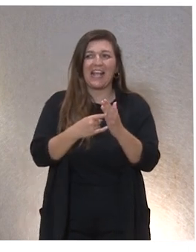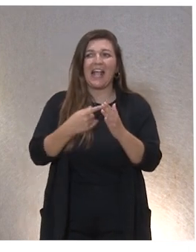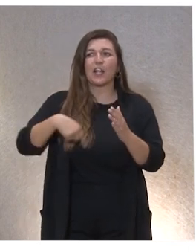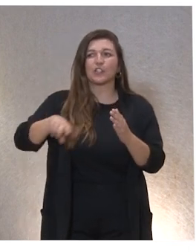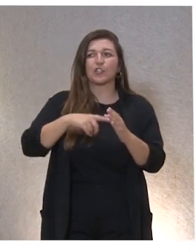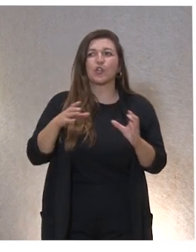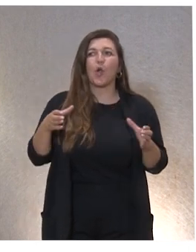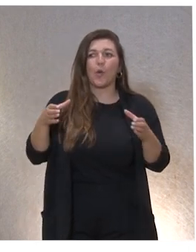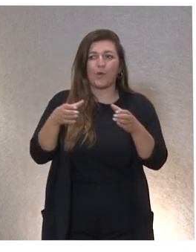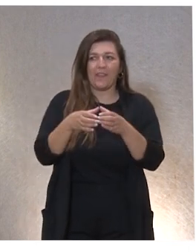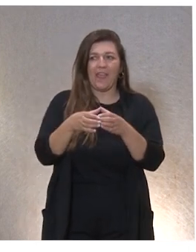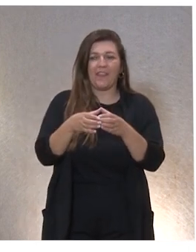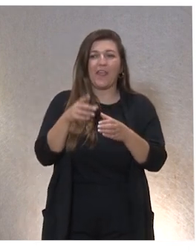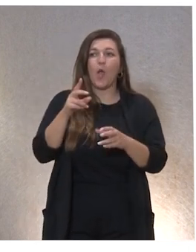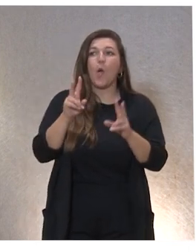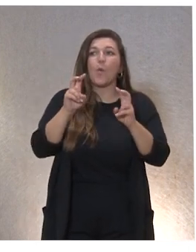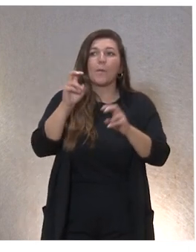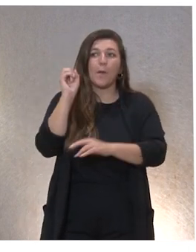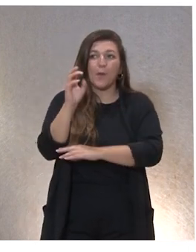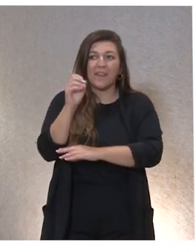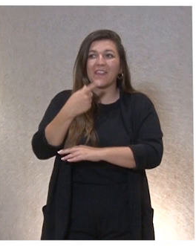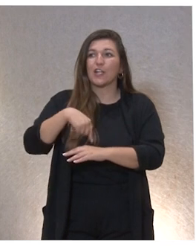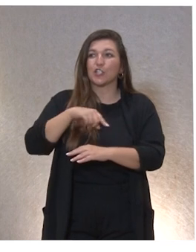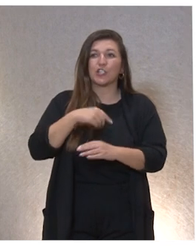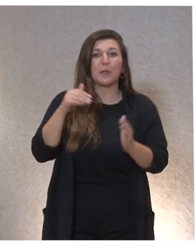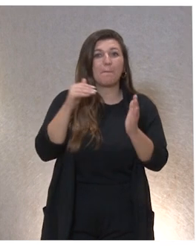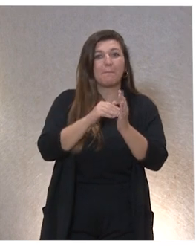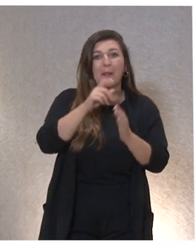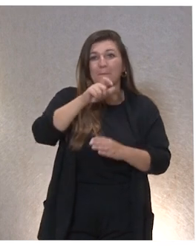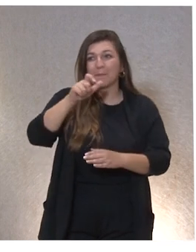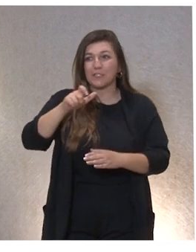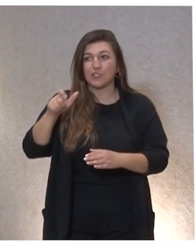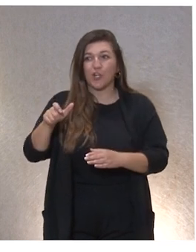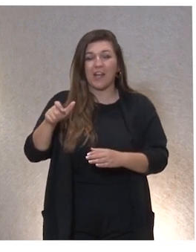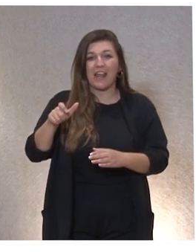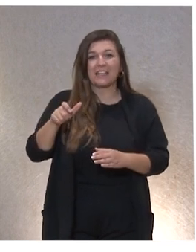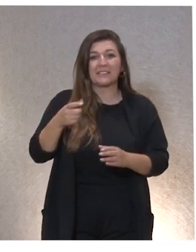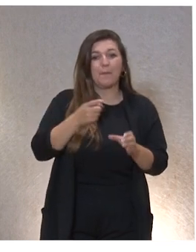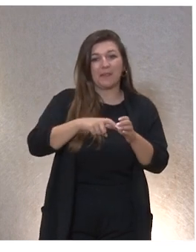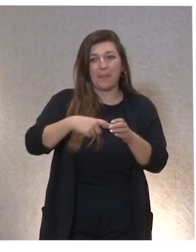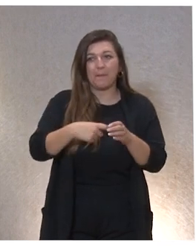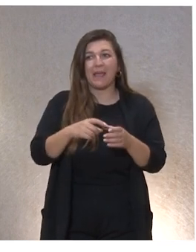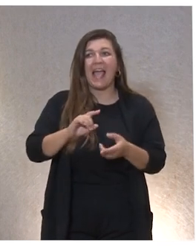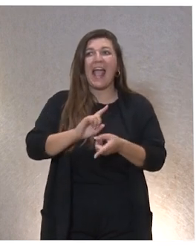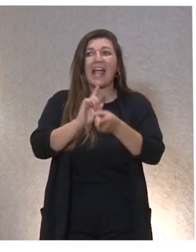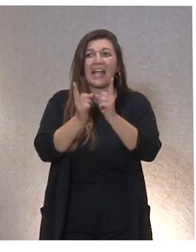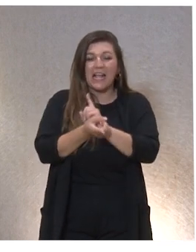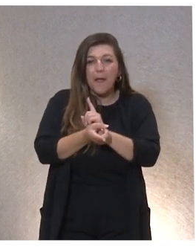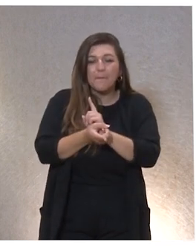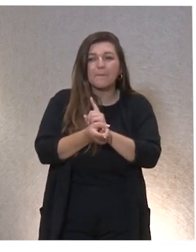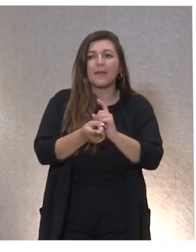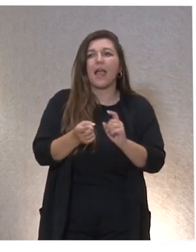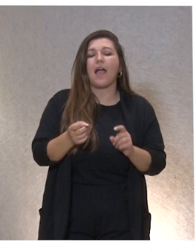esta nueva ponencia en la que participaron 11.000 personas cambió el panorama estratégico de todo nuestro movimiento